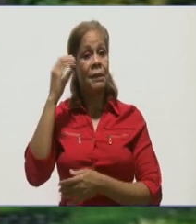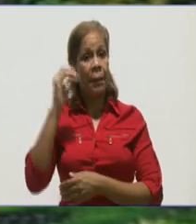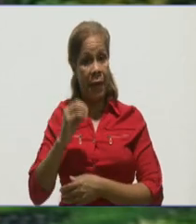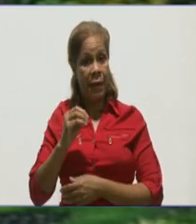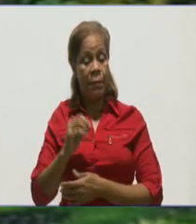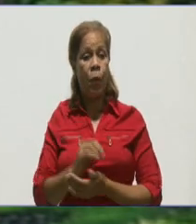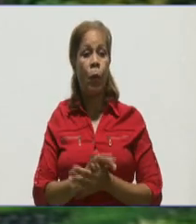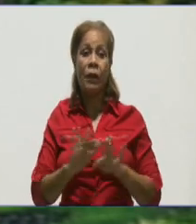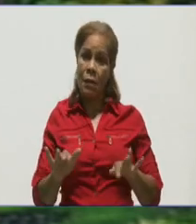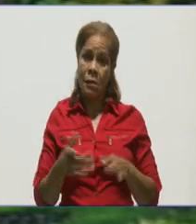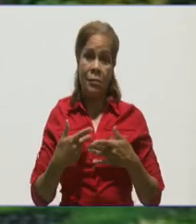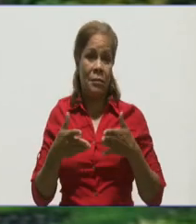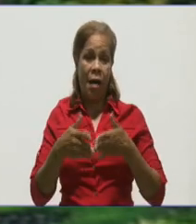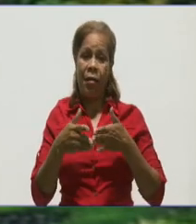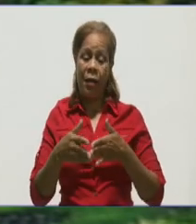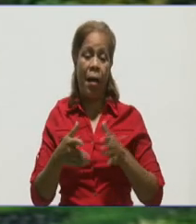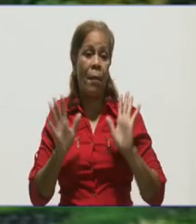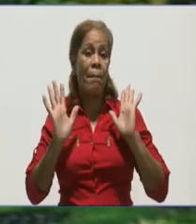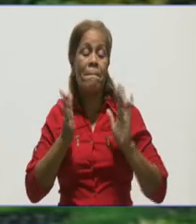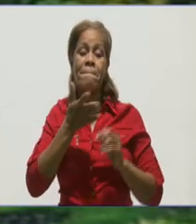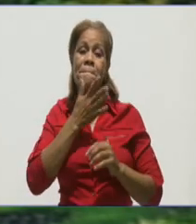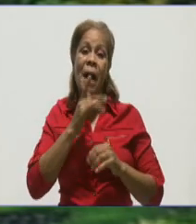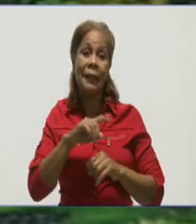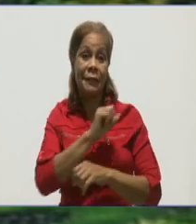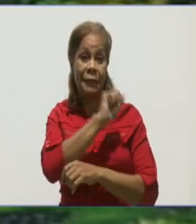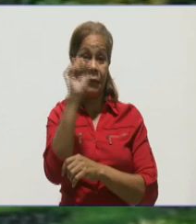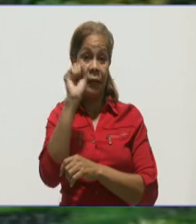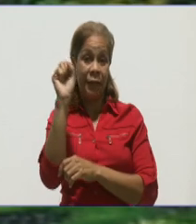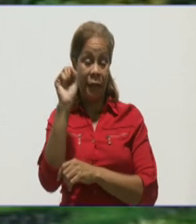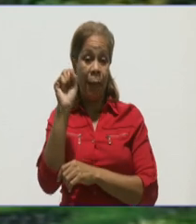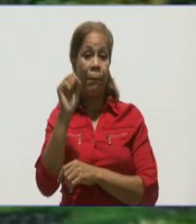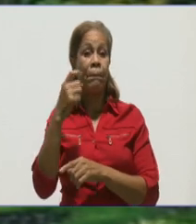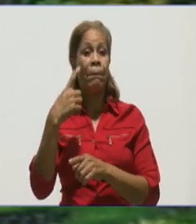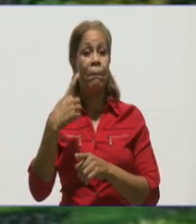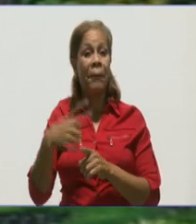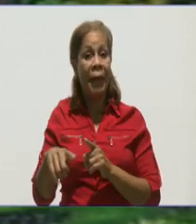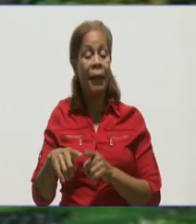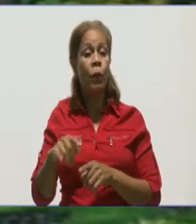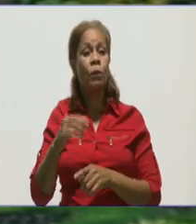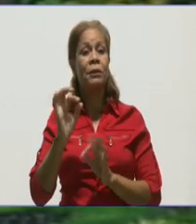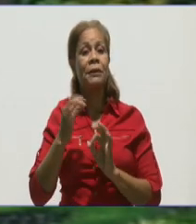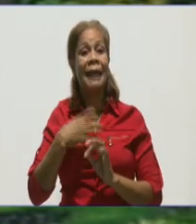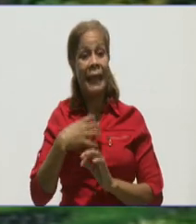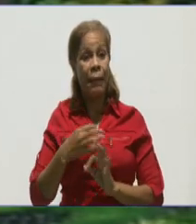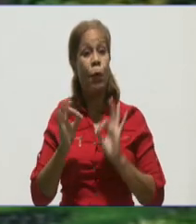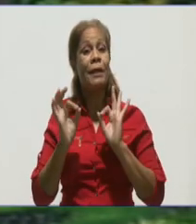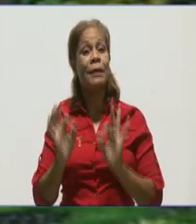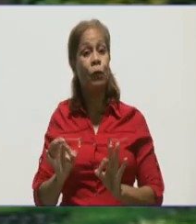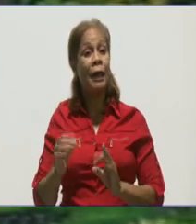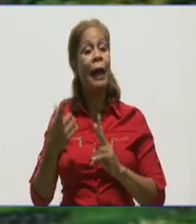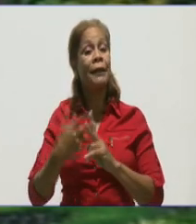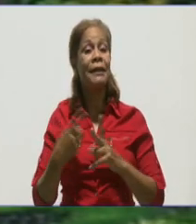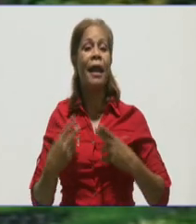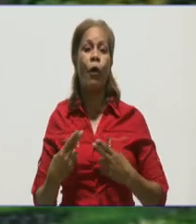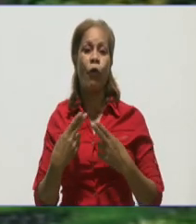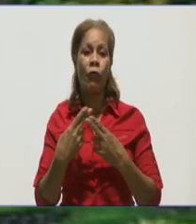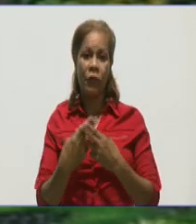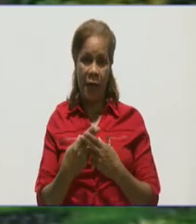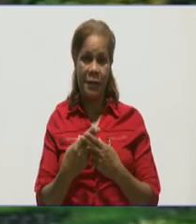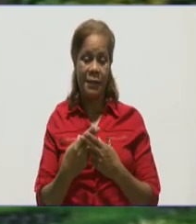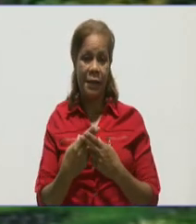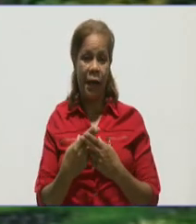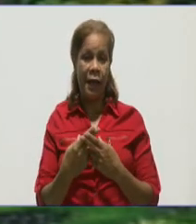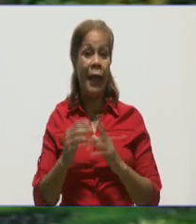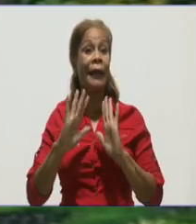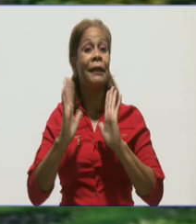Amén de la Comisión Nacional, amén de los narradores deportivos, pero tenemos la seguridad y la confianza depositada en